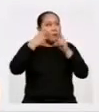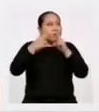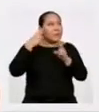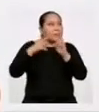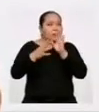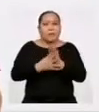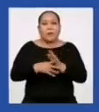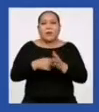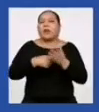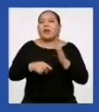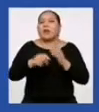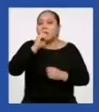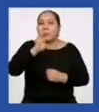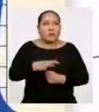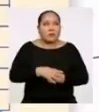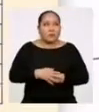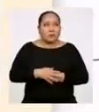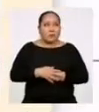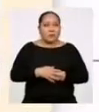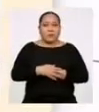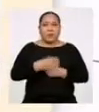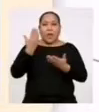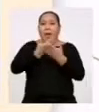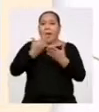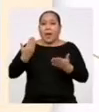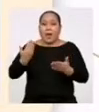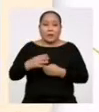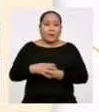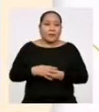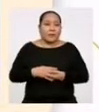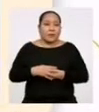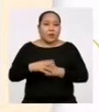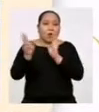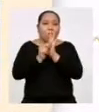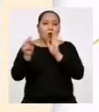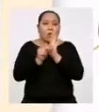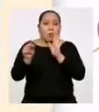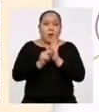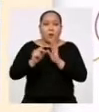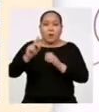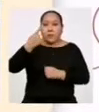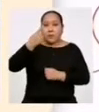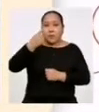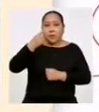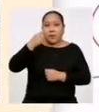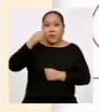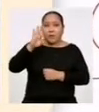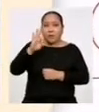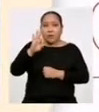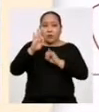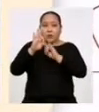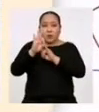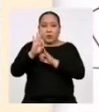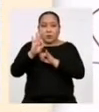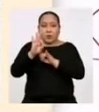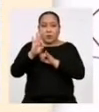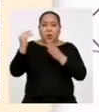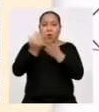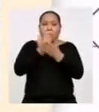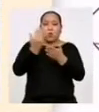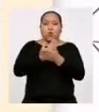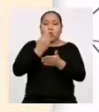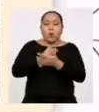ver a lo que me refiero Antes que nada, copiamos la primera frecuencia absoluta en nuestra nueva